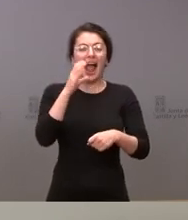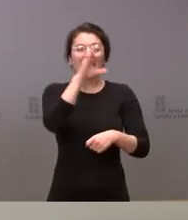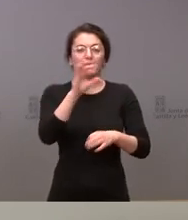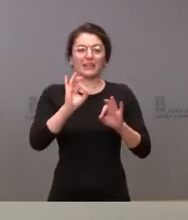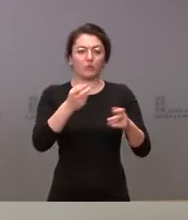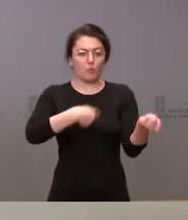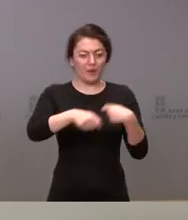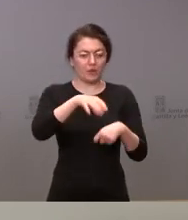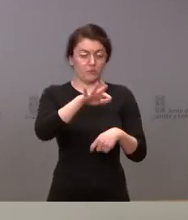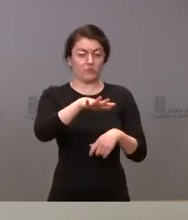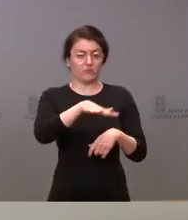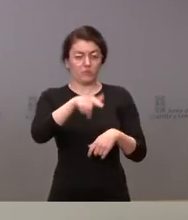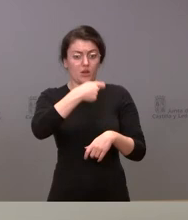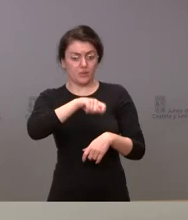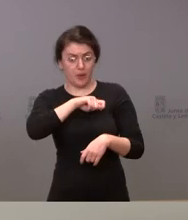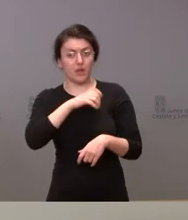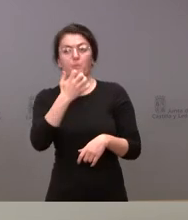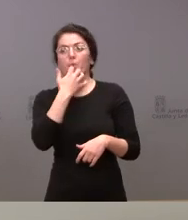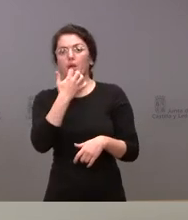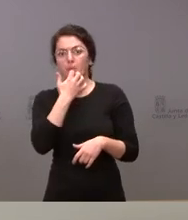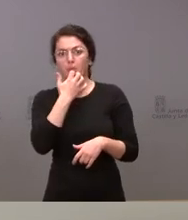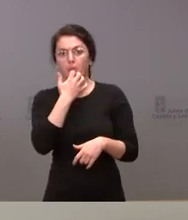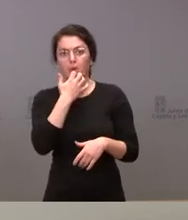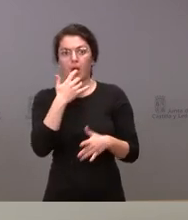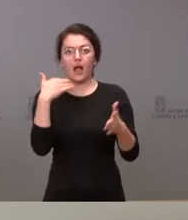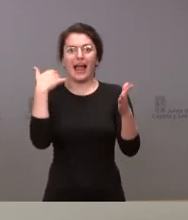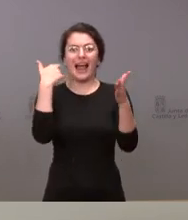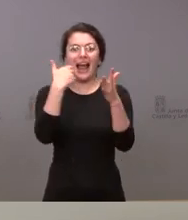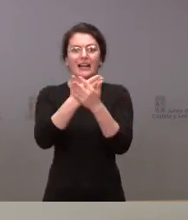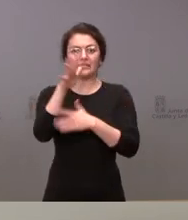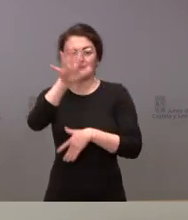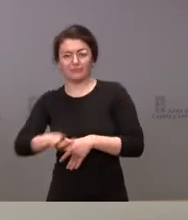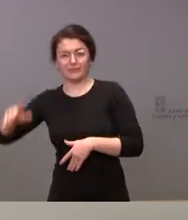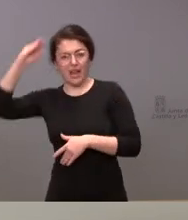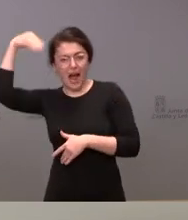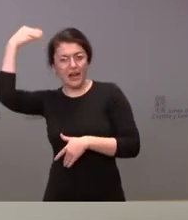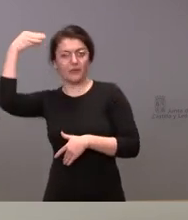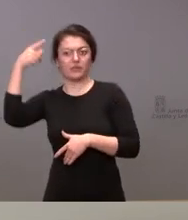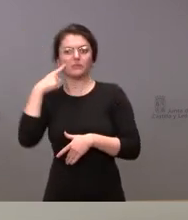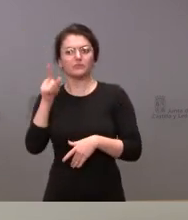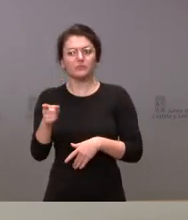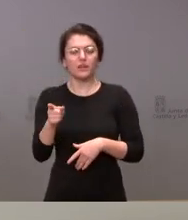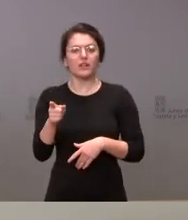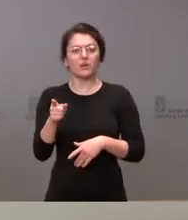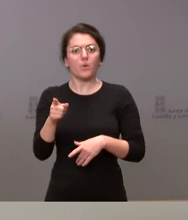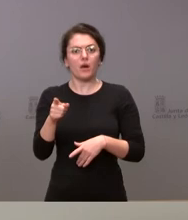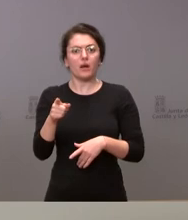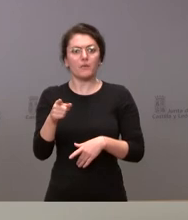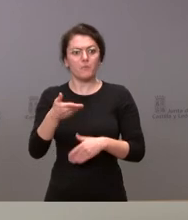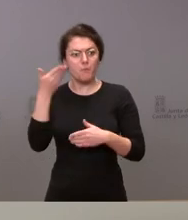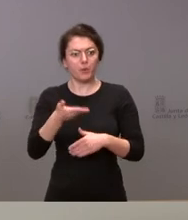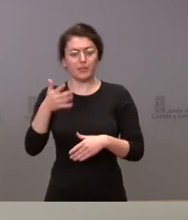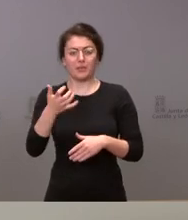ámbitos geográficos que incluyen por ejemplo hasta Oriente Medio que es un ámbito donde nos importa mucho en Tel Aviv por ejemplo